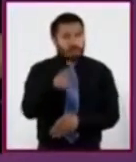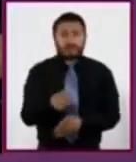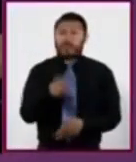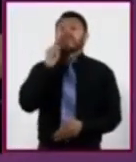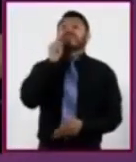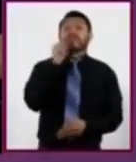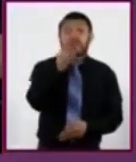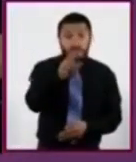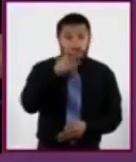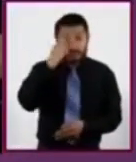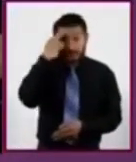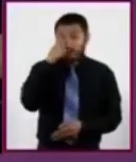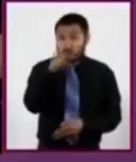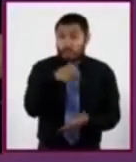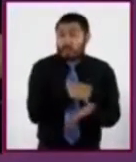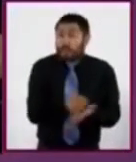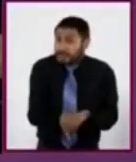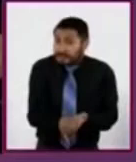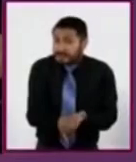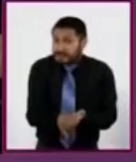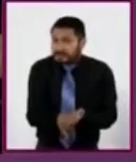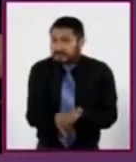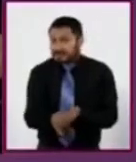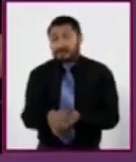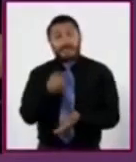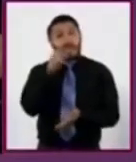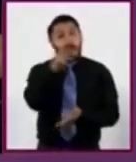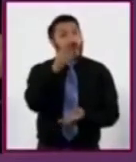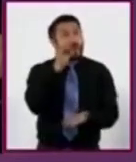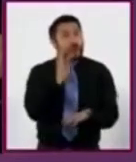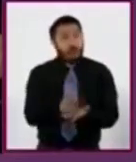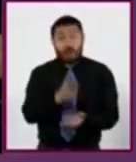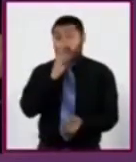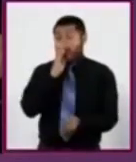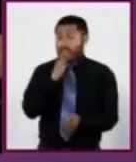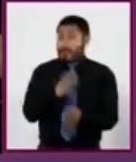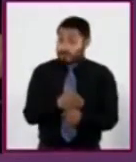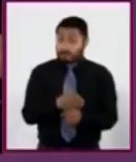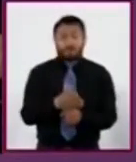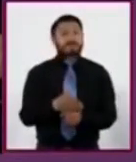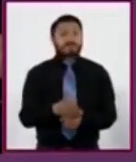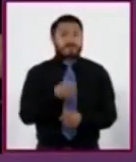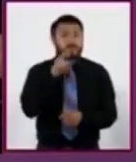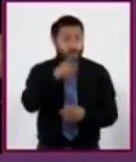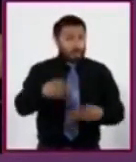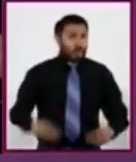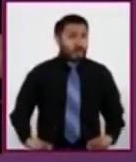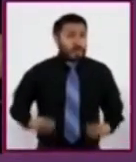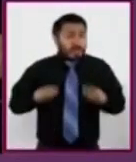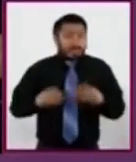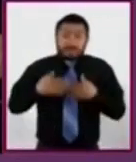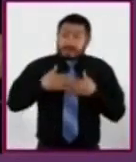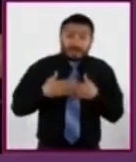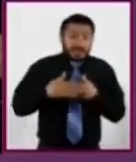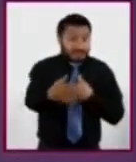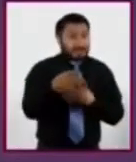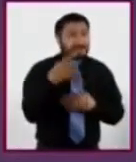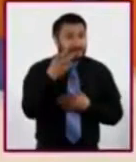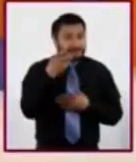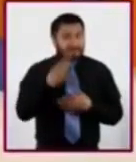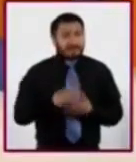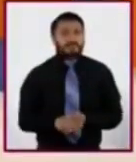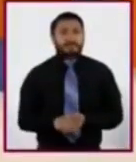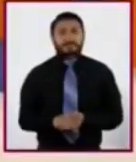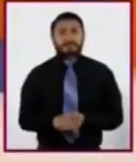eres quien toma la decisión, serás el responsable de ella y vivirás las consecuencias de haberla elegido.